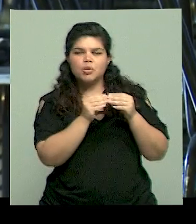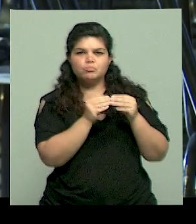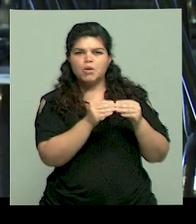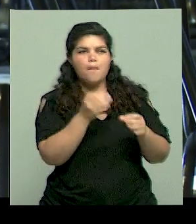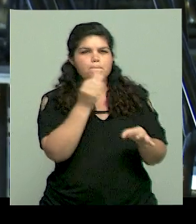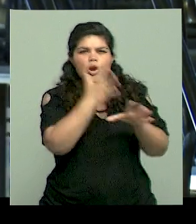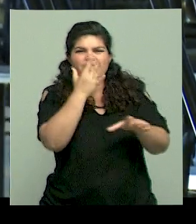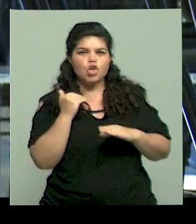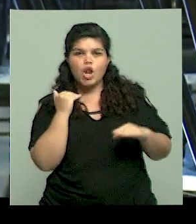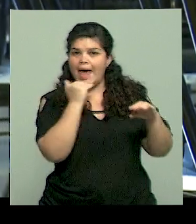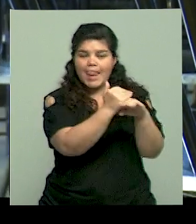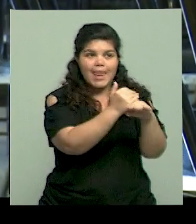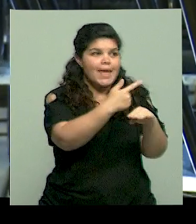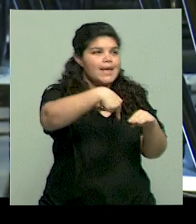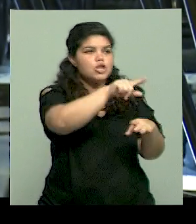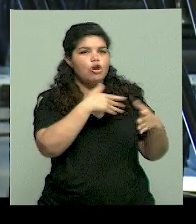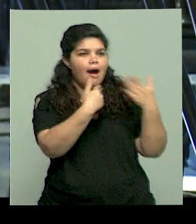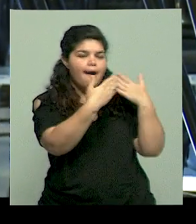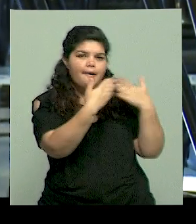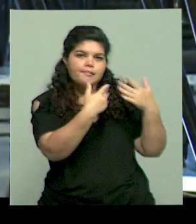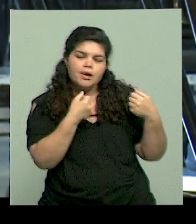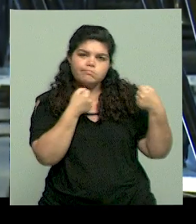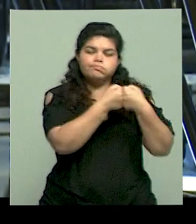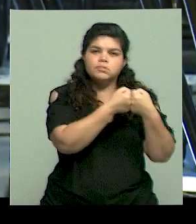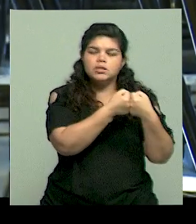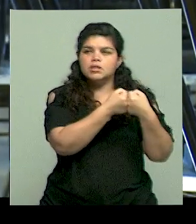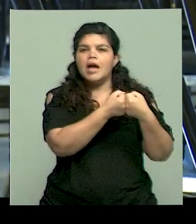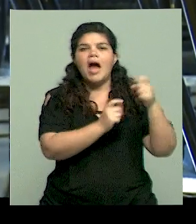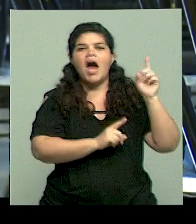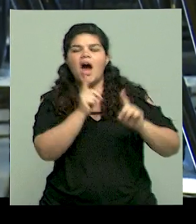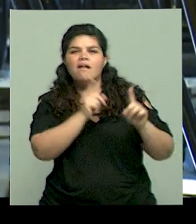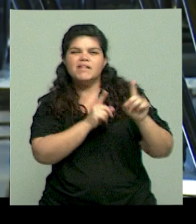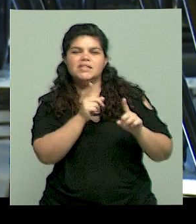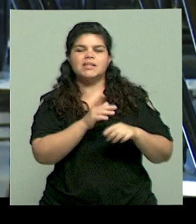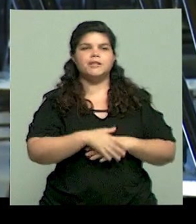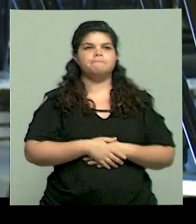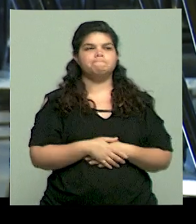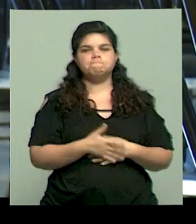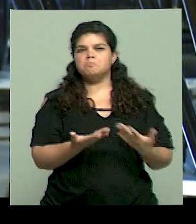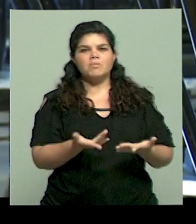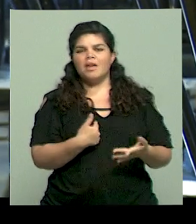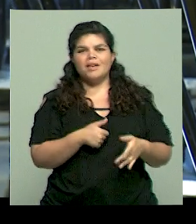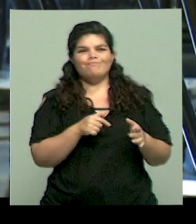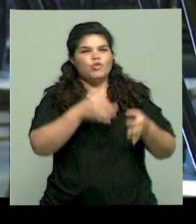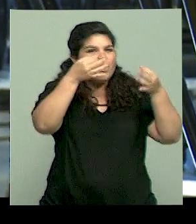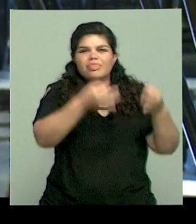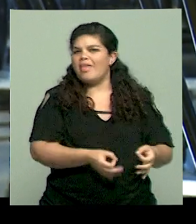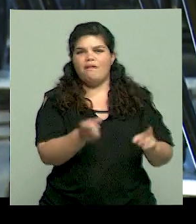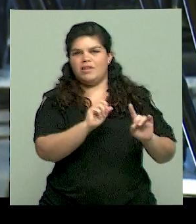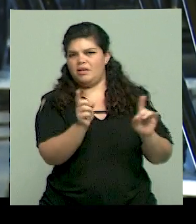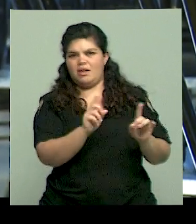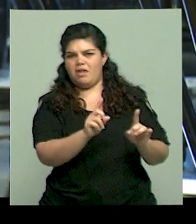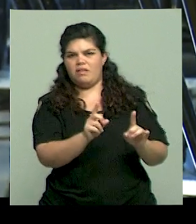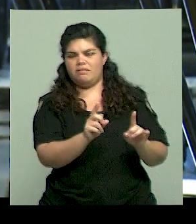sobreinformación no es tan buena, porque a veces está tergiversada o está mal usada, ¿sí? Todo depende de la interpretación. Entonces,